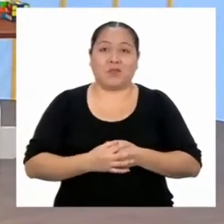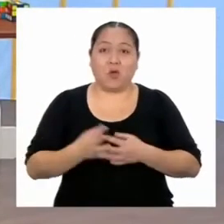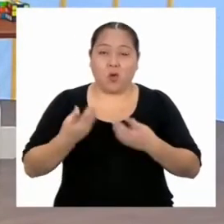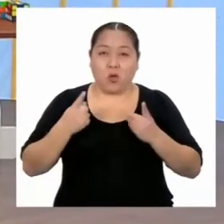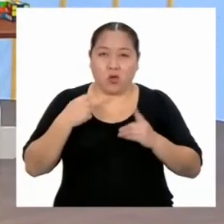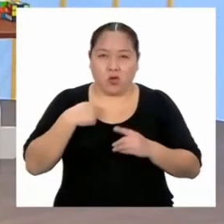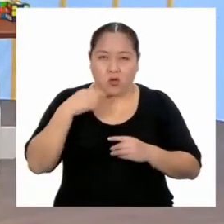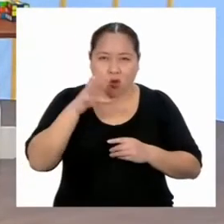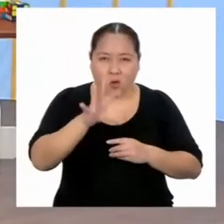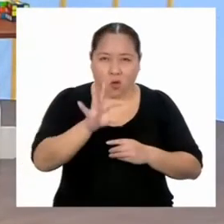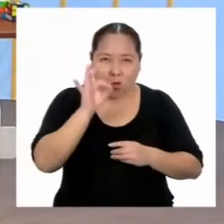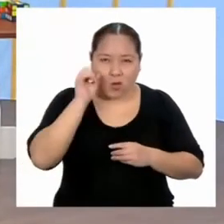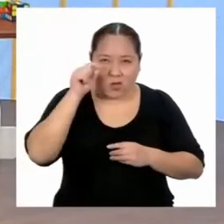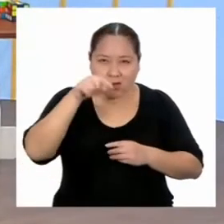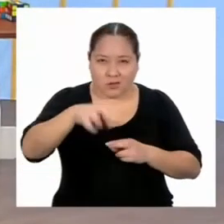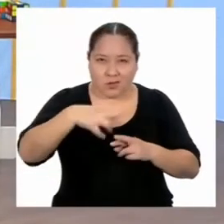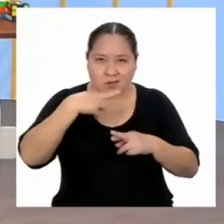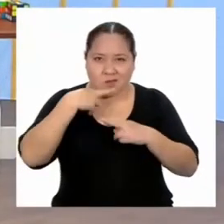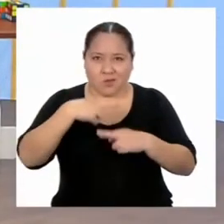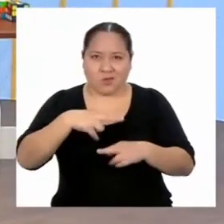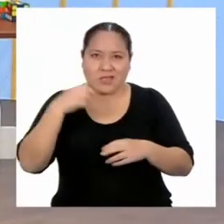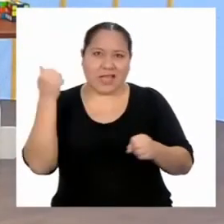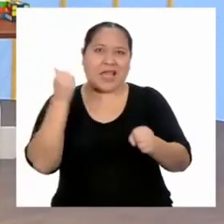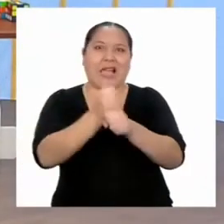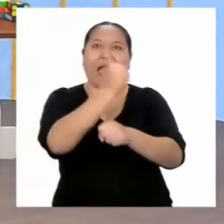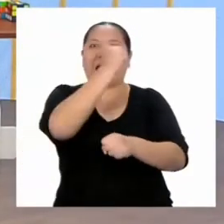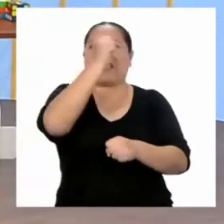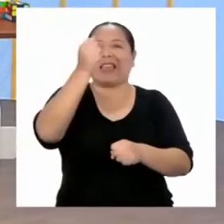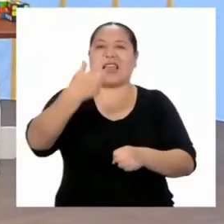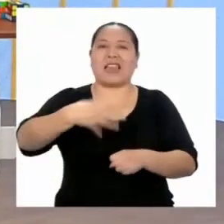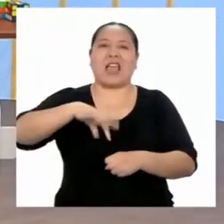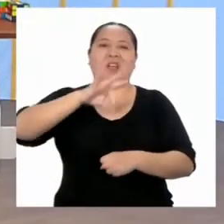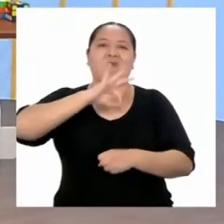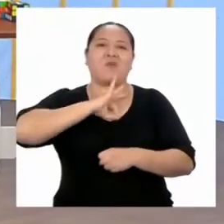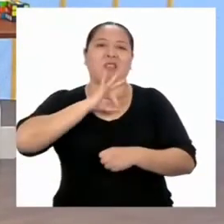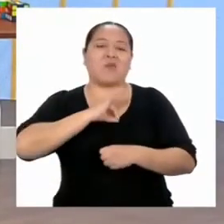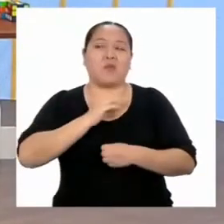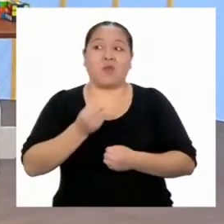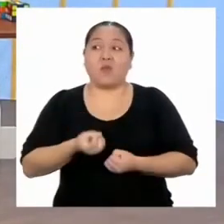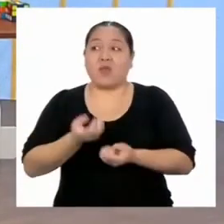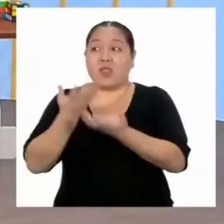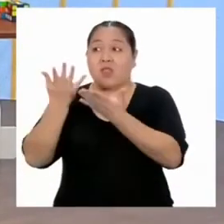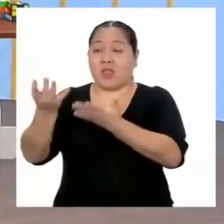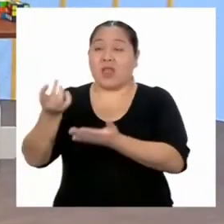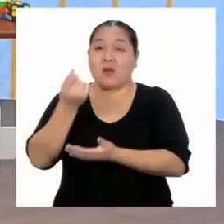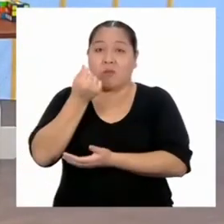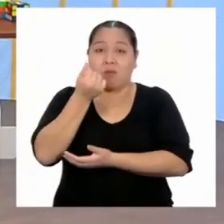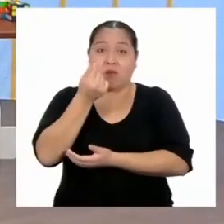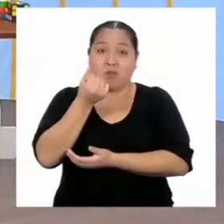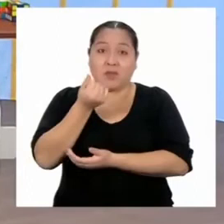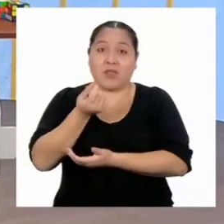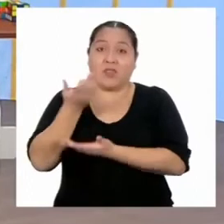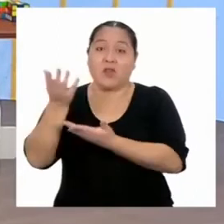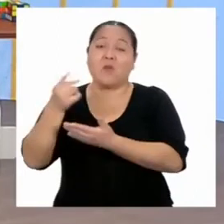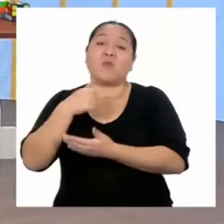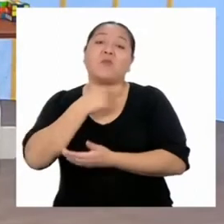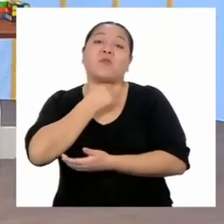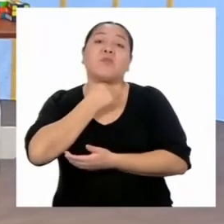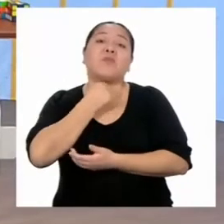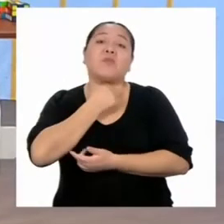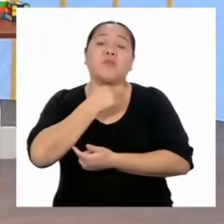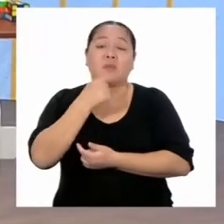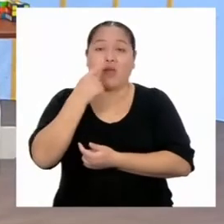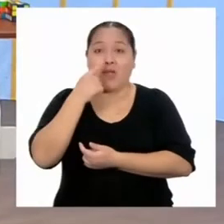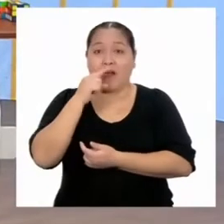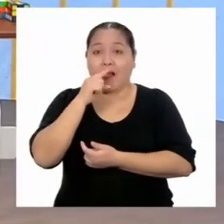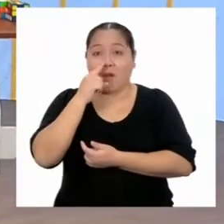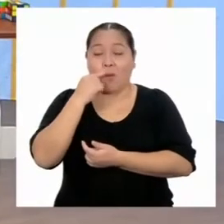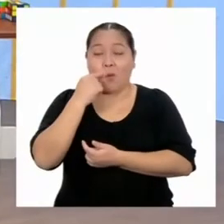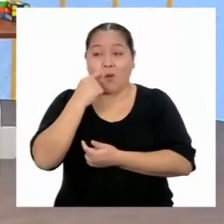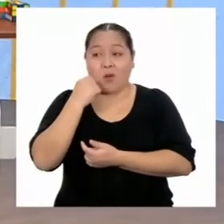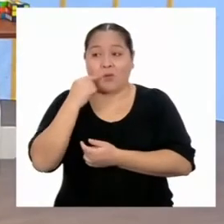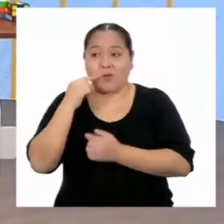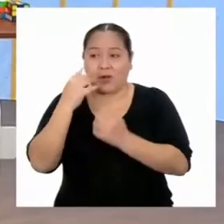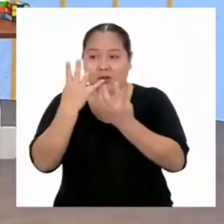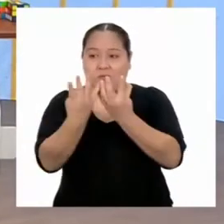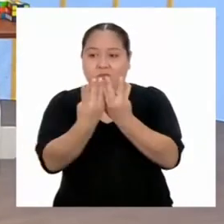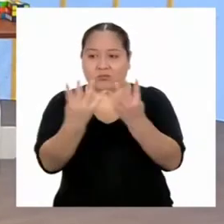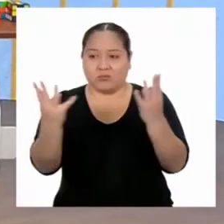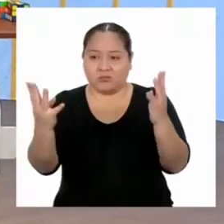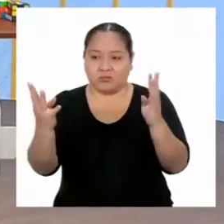yo encuentre este resultado, ganaré el premio y podré darle el dinero a mi abuelo para que pueda acercar su terreno.